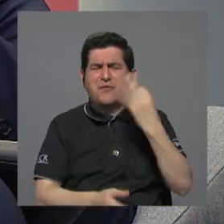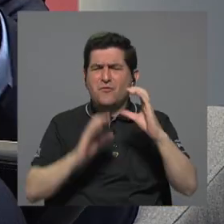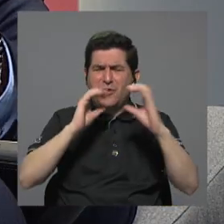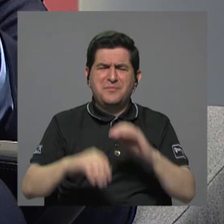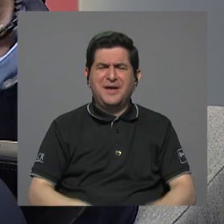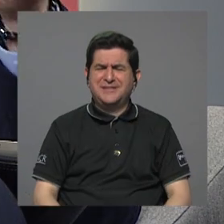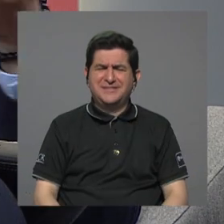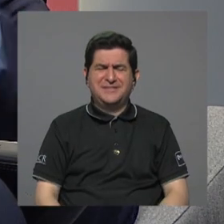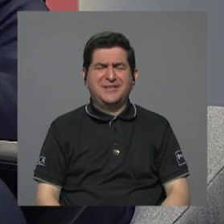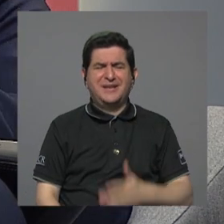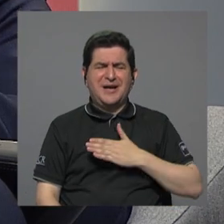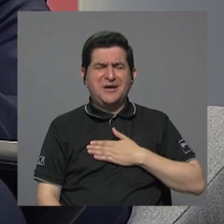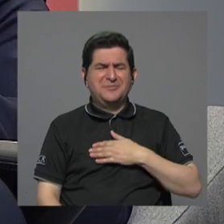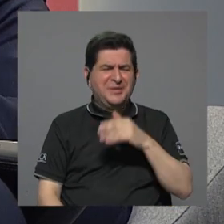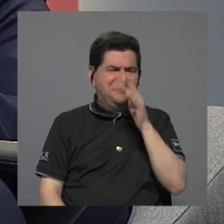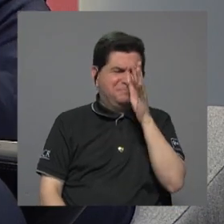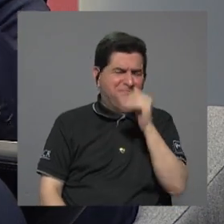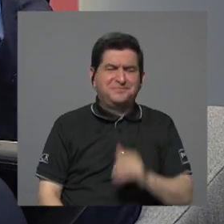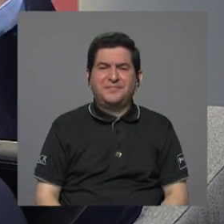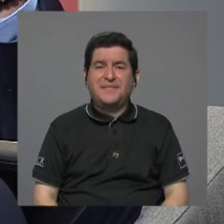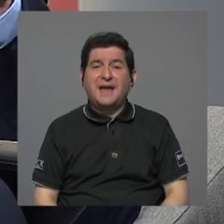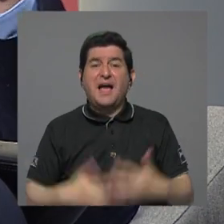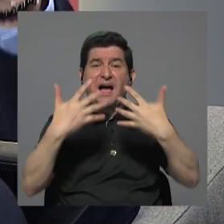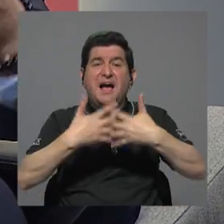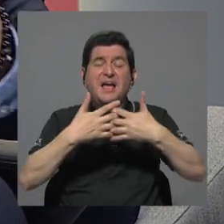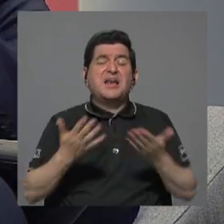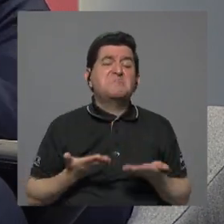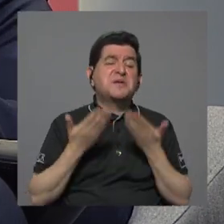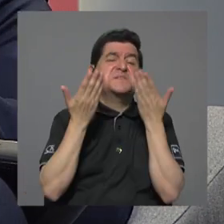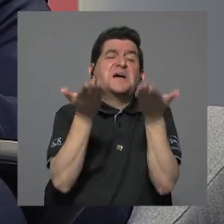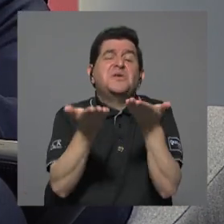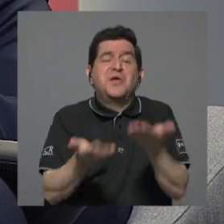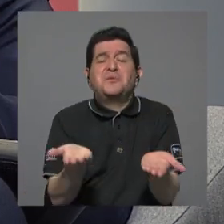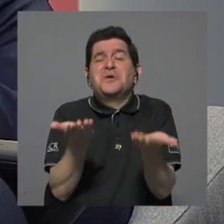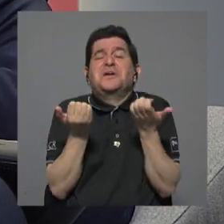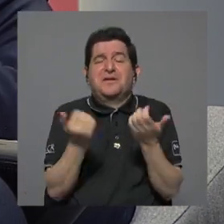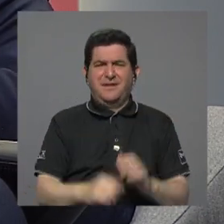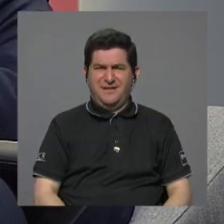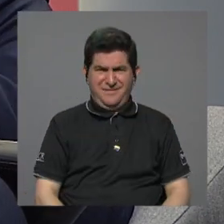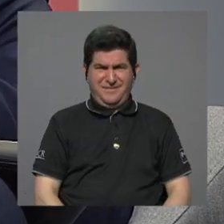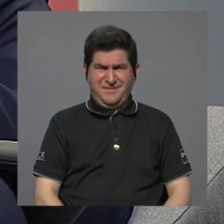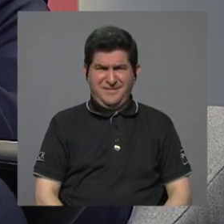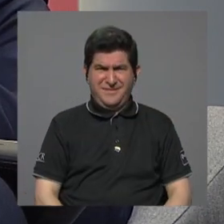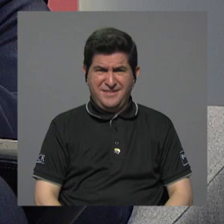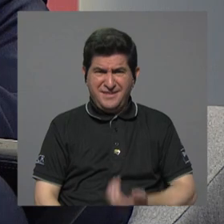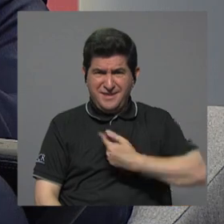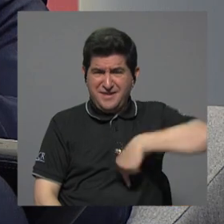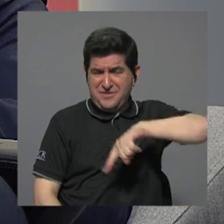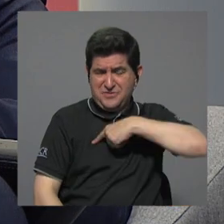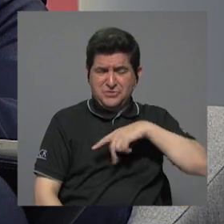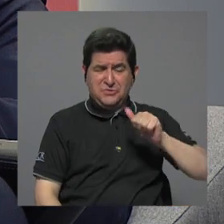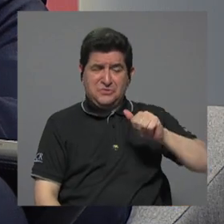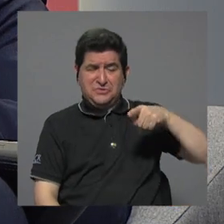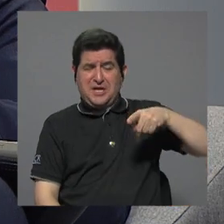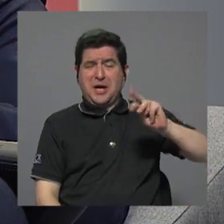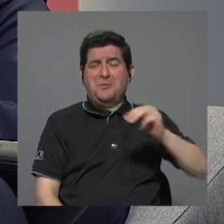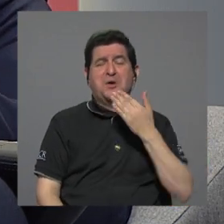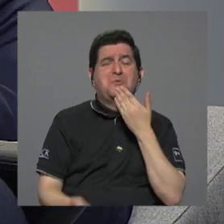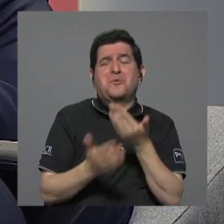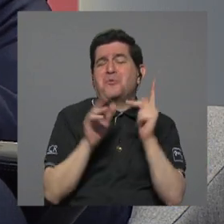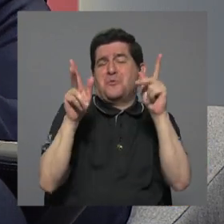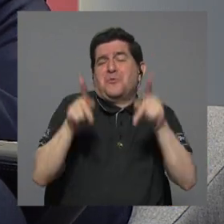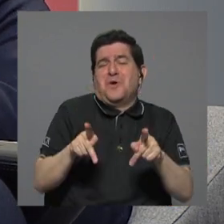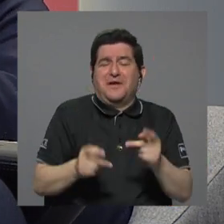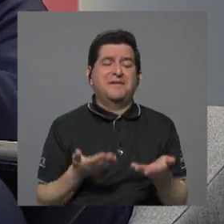no aquí, pero en otros, de que la empresa decidió otorgarnos eso. Como diciendo, nosotros APM Terminals, como somos muy buena gente,